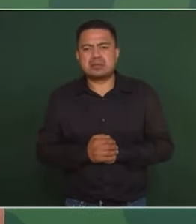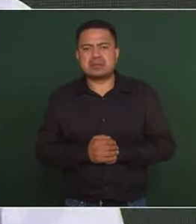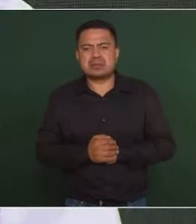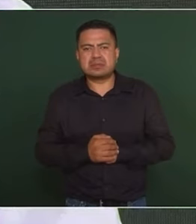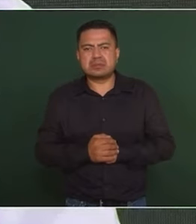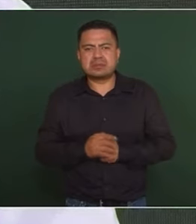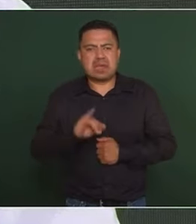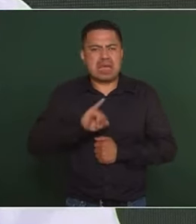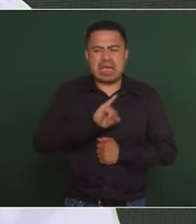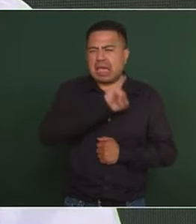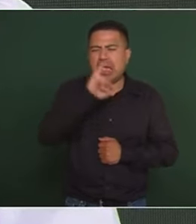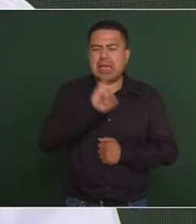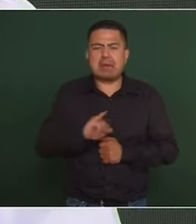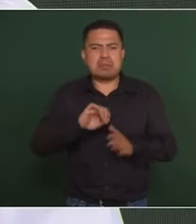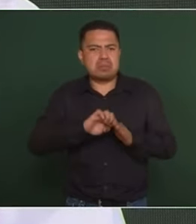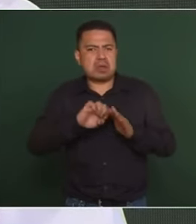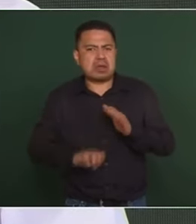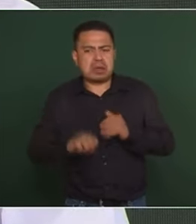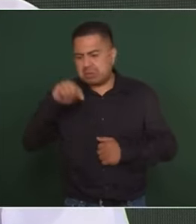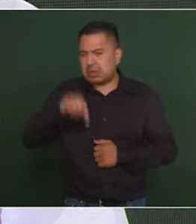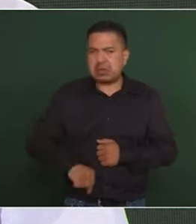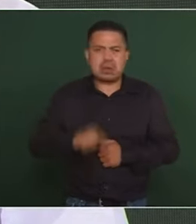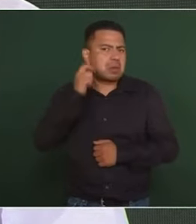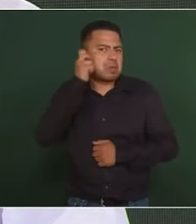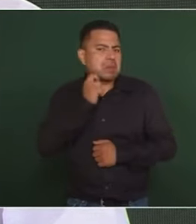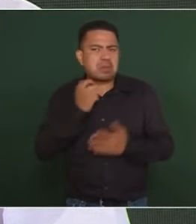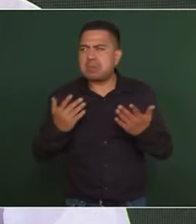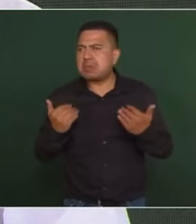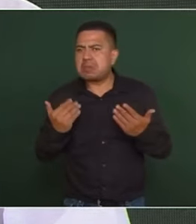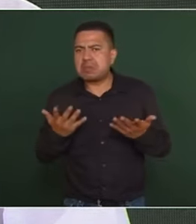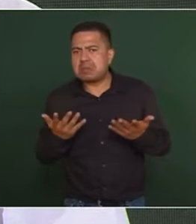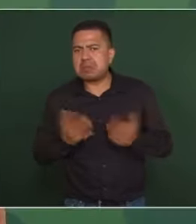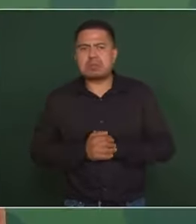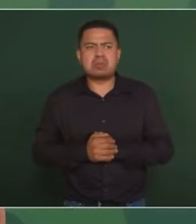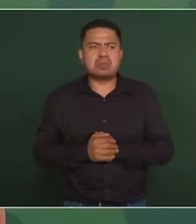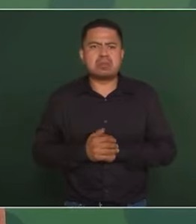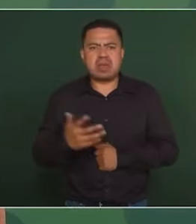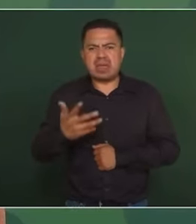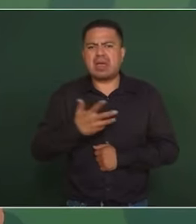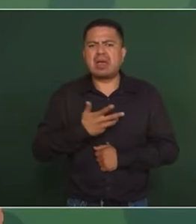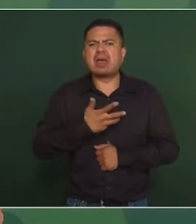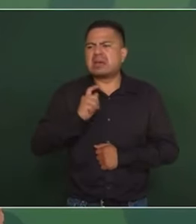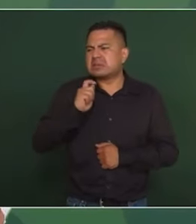Nunca, por ejemplo, en Guerrero, habían